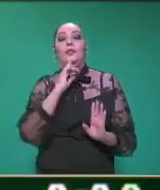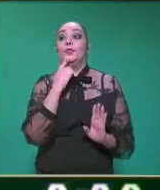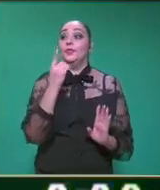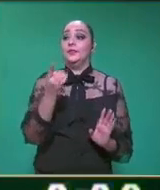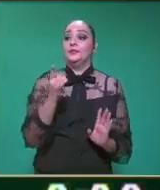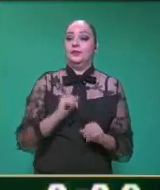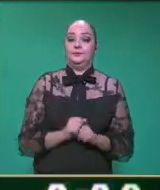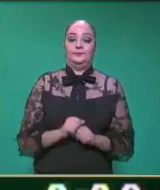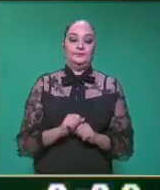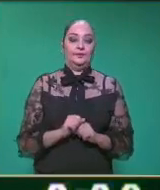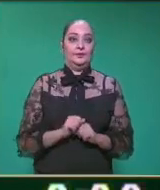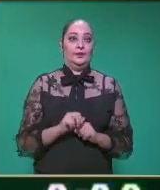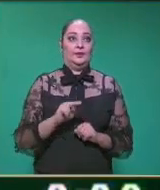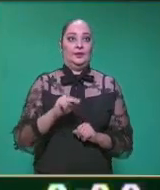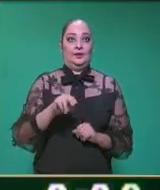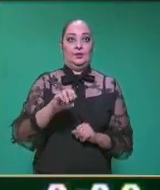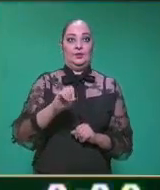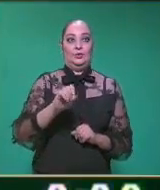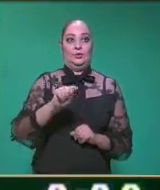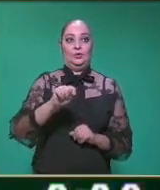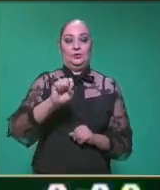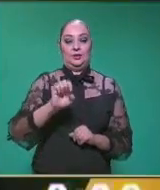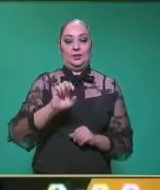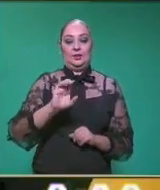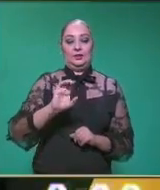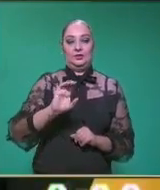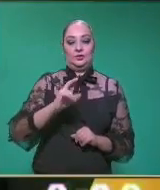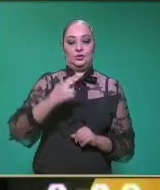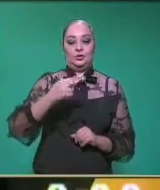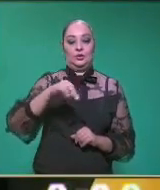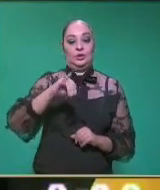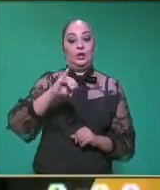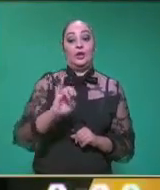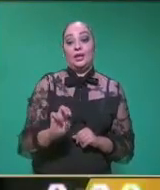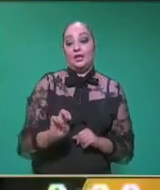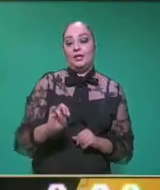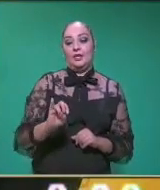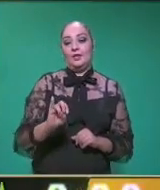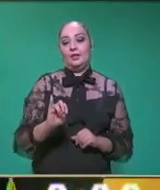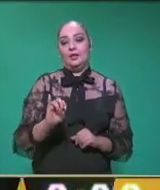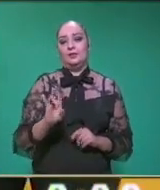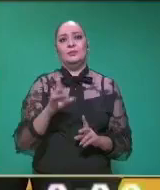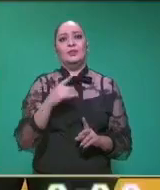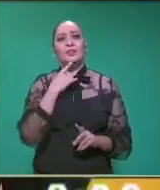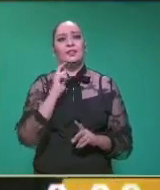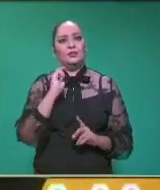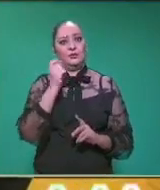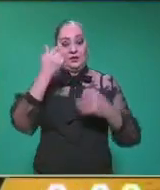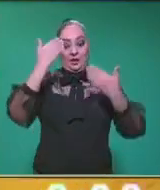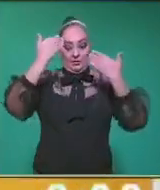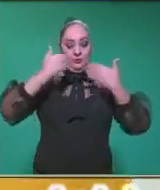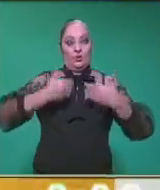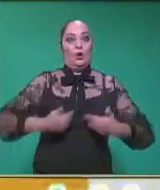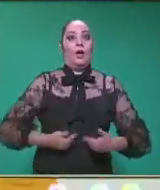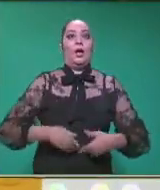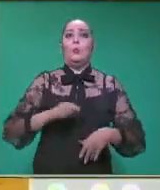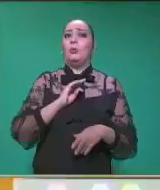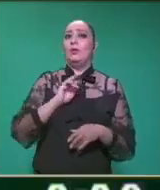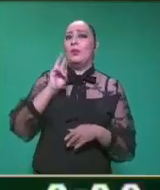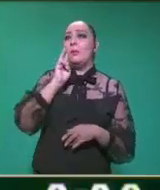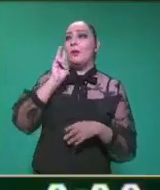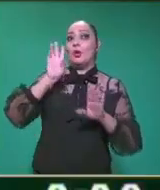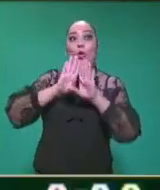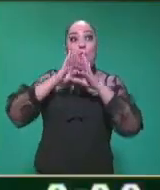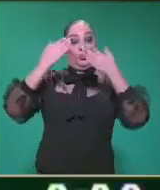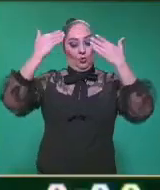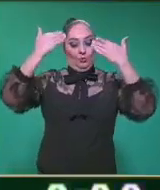dice notechní. Eso quiere decir así soy físicamente. Entonces, pues pueden observarme cómo